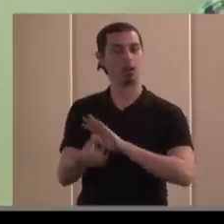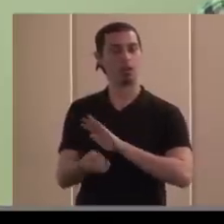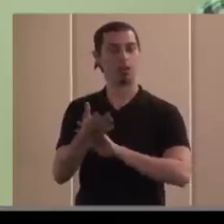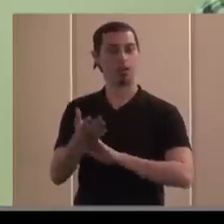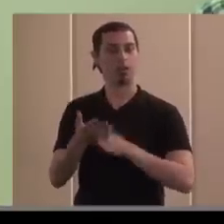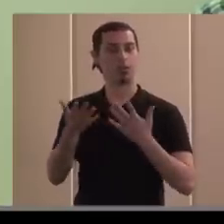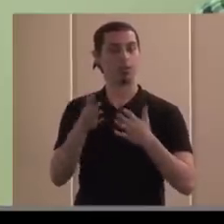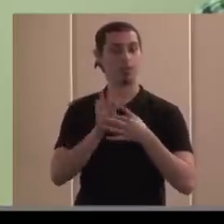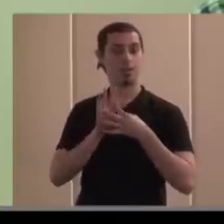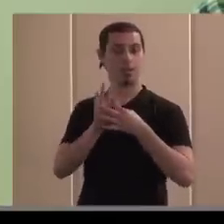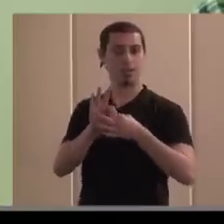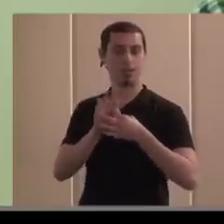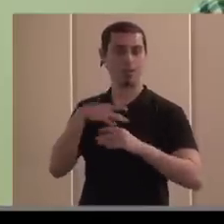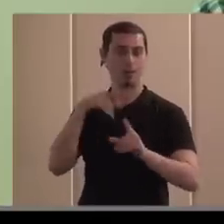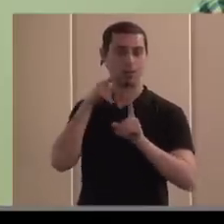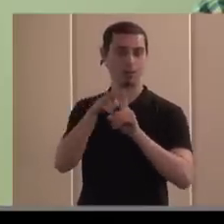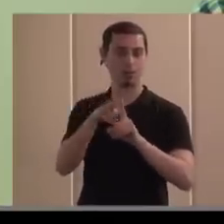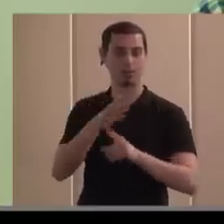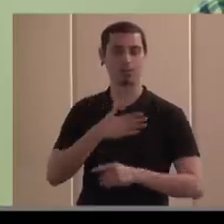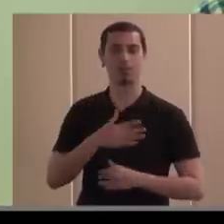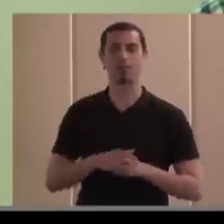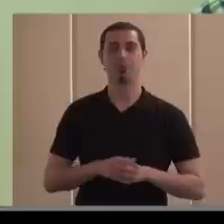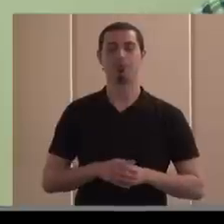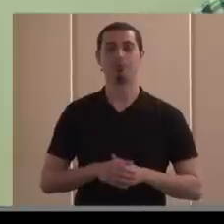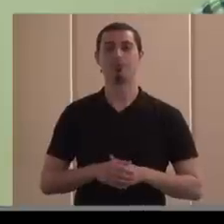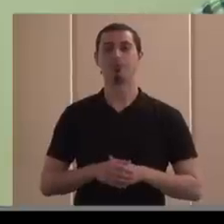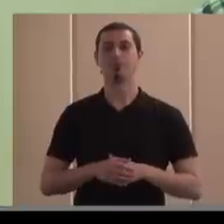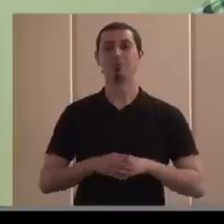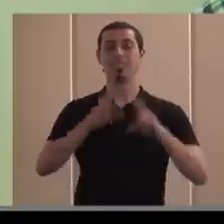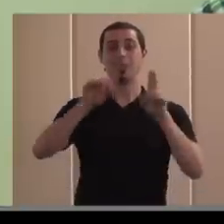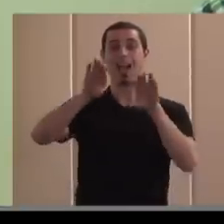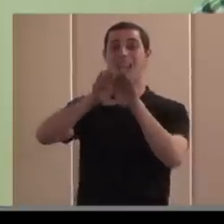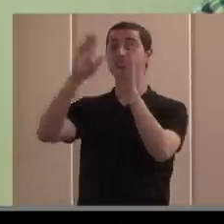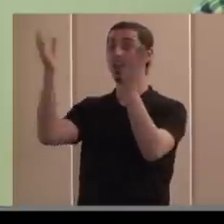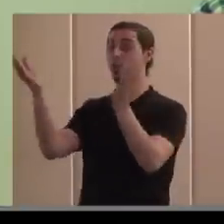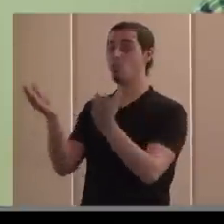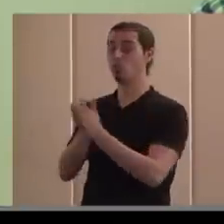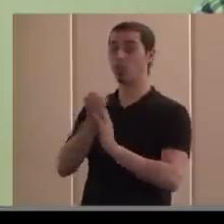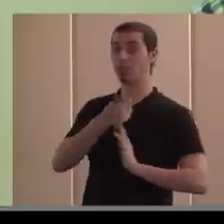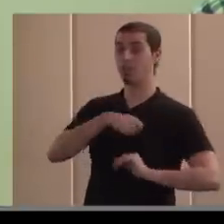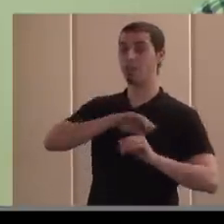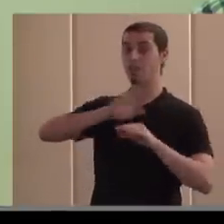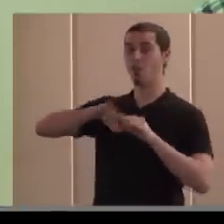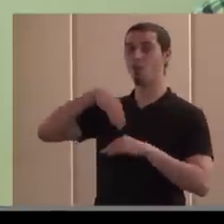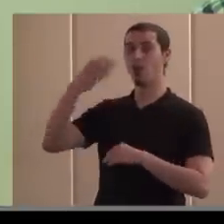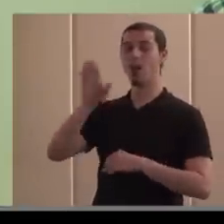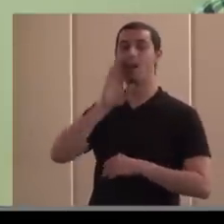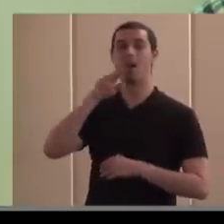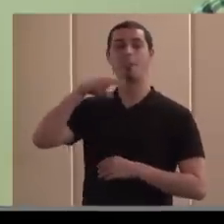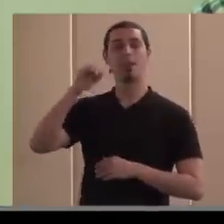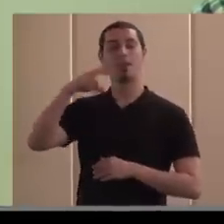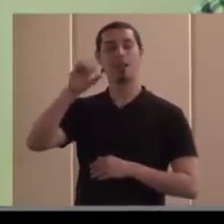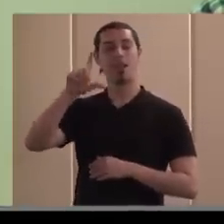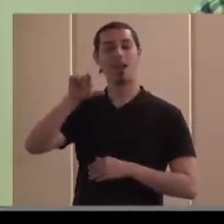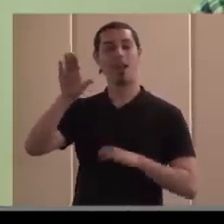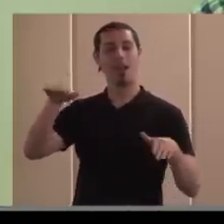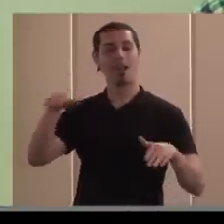en línea con nuestros objetivos en la esfera internacional bueno pues habéis tenido también a Miguel Ángel con lo cual no entiendo que ya